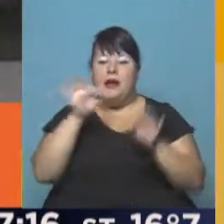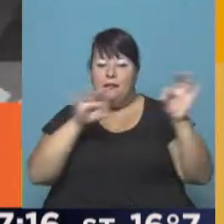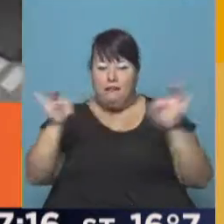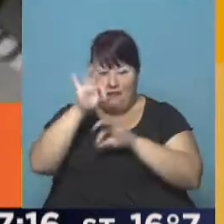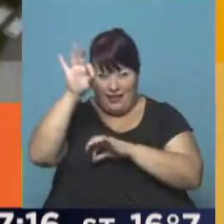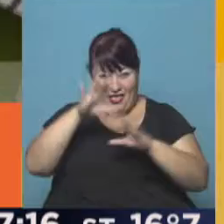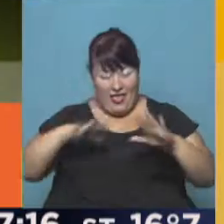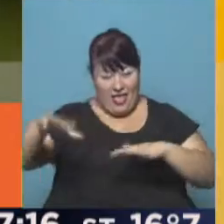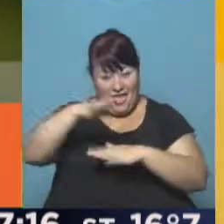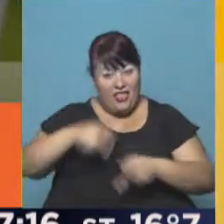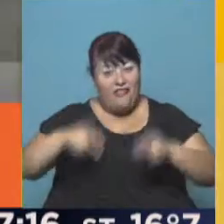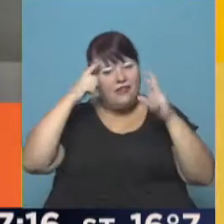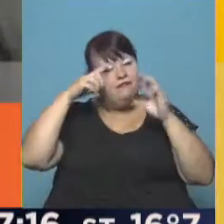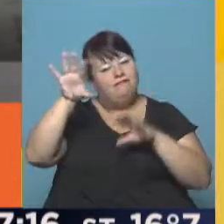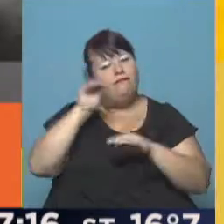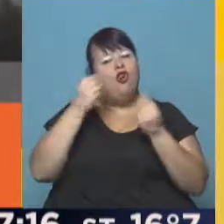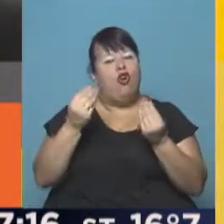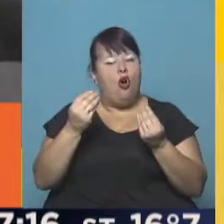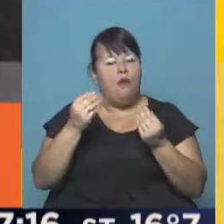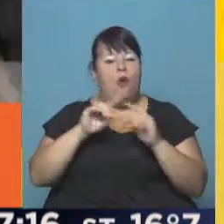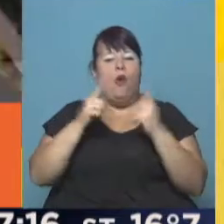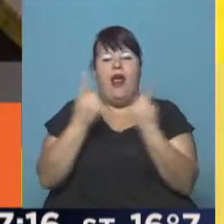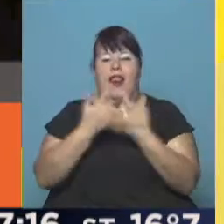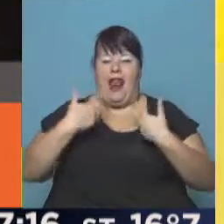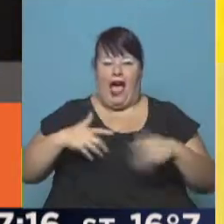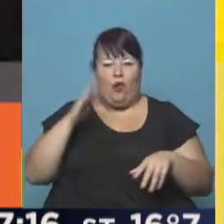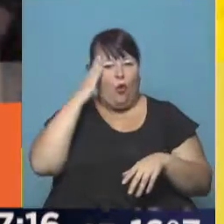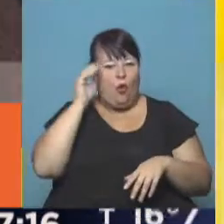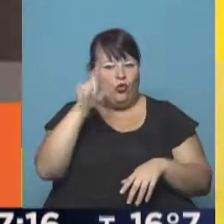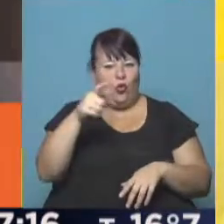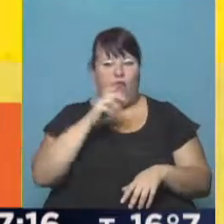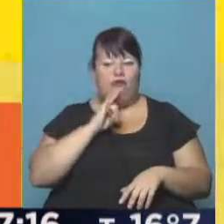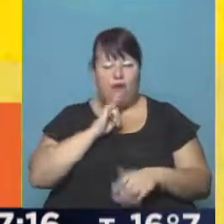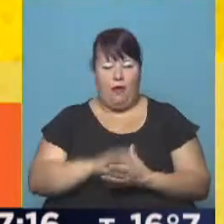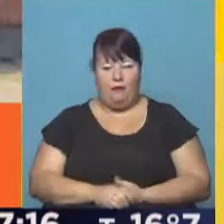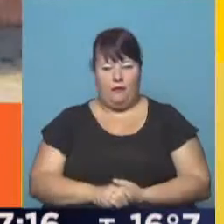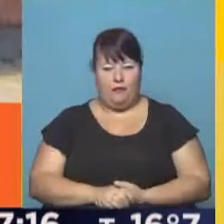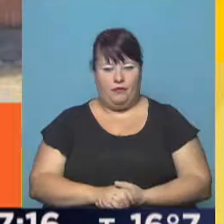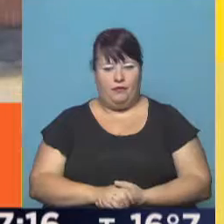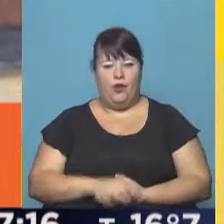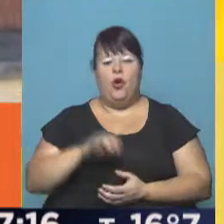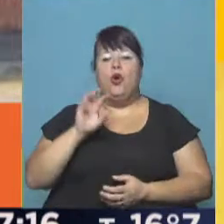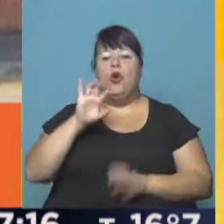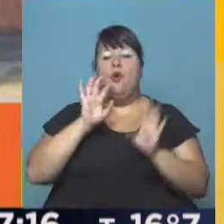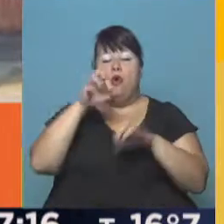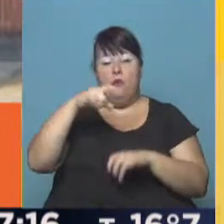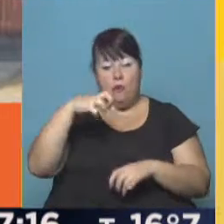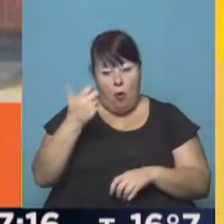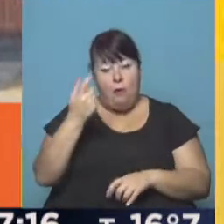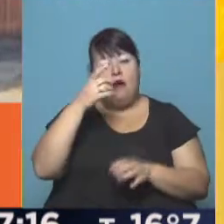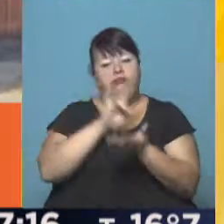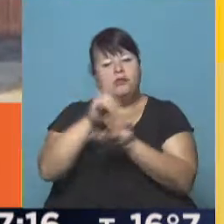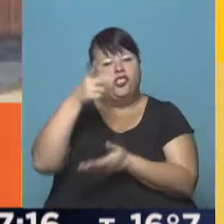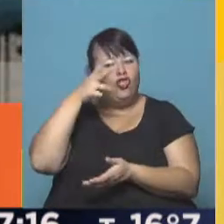edificio se inspiró especialmente en el entorno natural y cultural de la provincia. Puma echó a 180